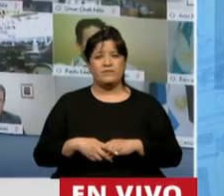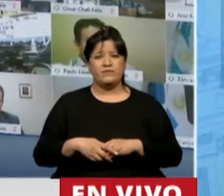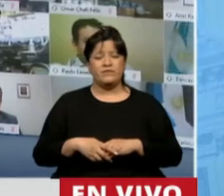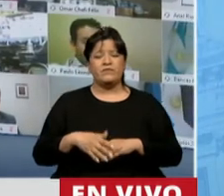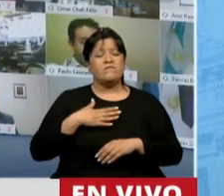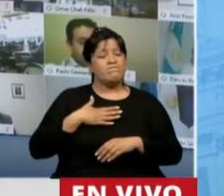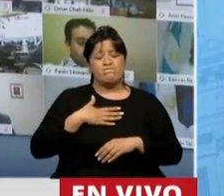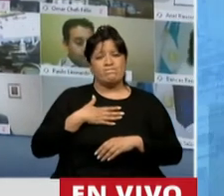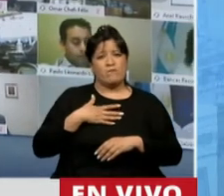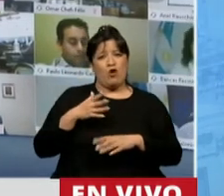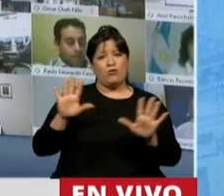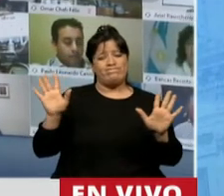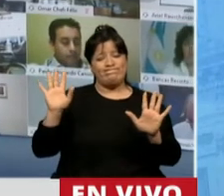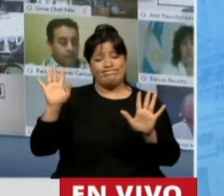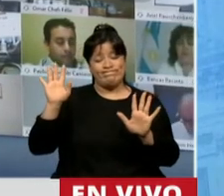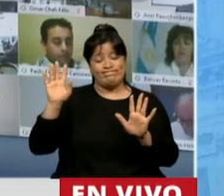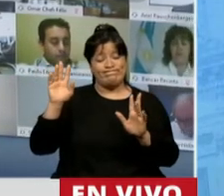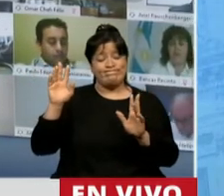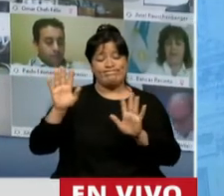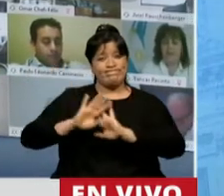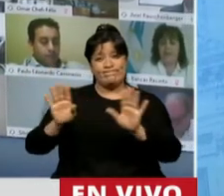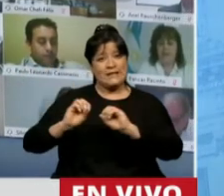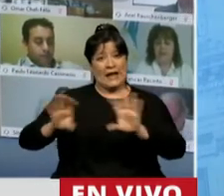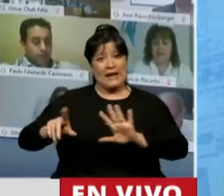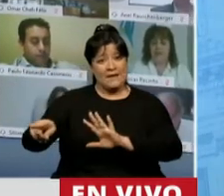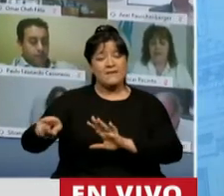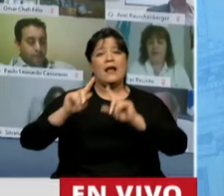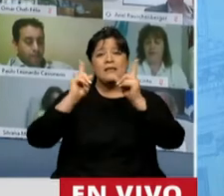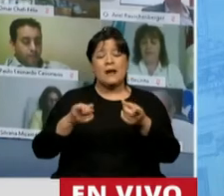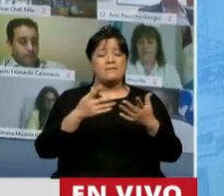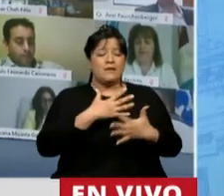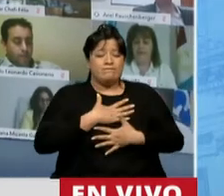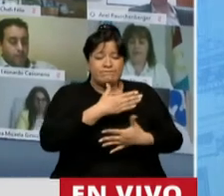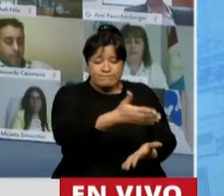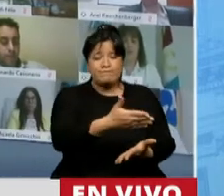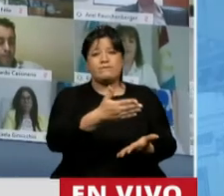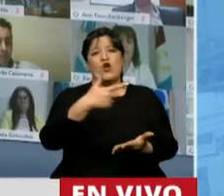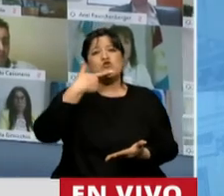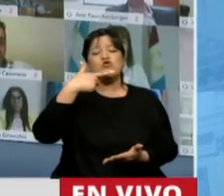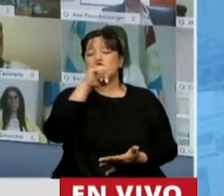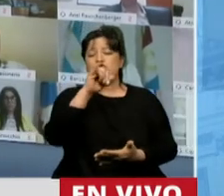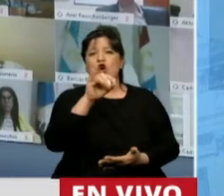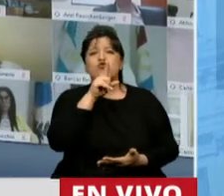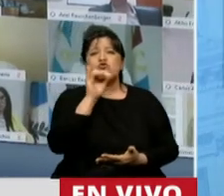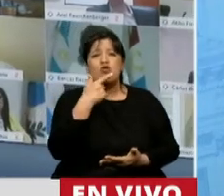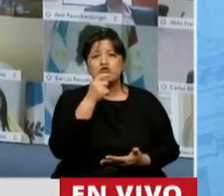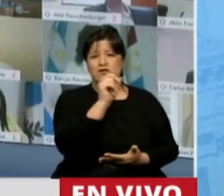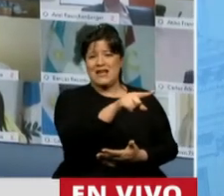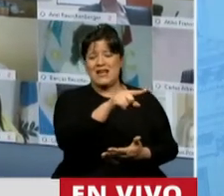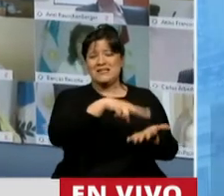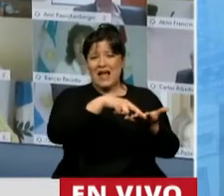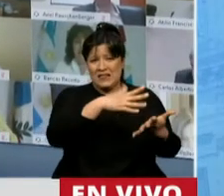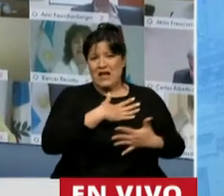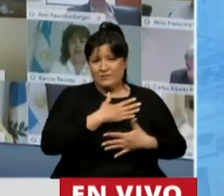que mi repudio y mi solidaridad con el diputado Miguel Costas Sotos de Salta. Y para referirme al